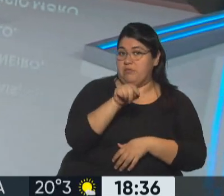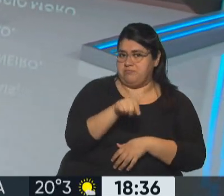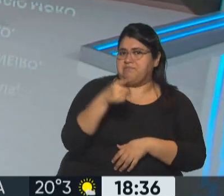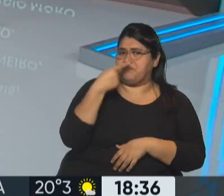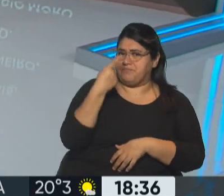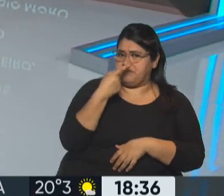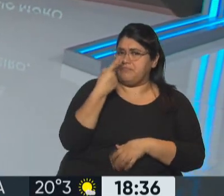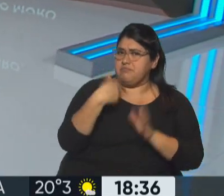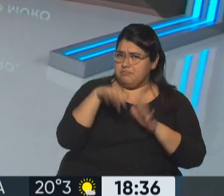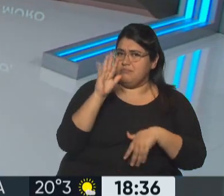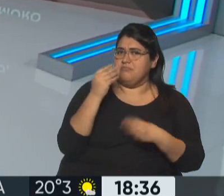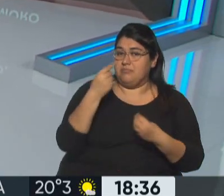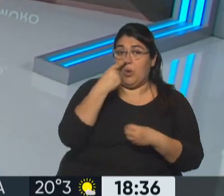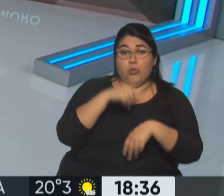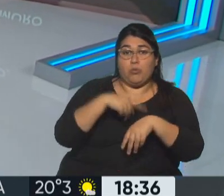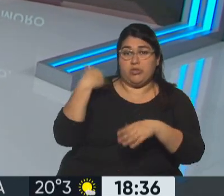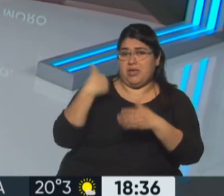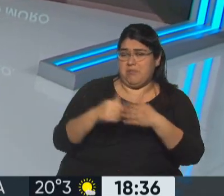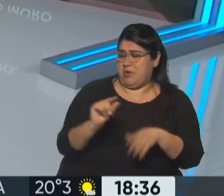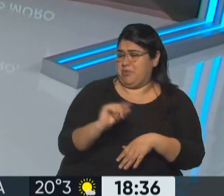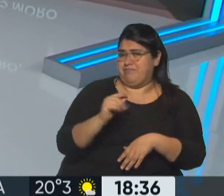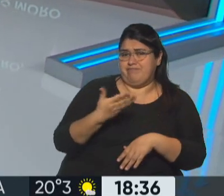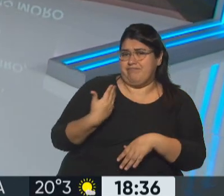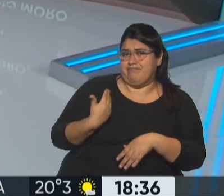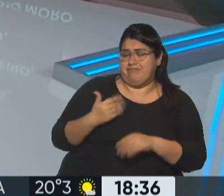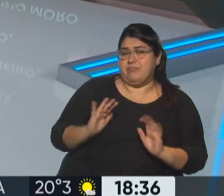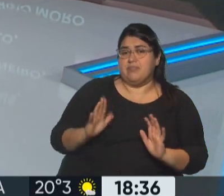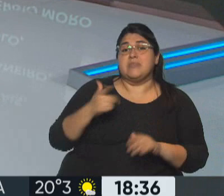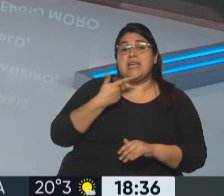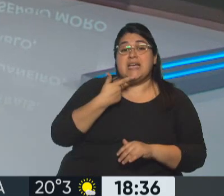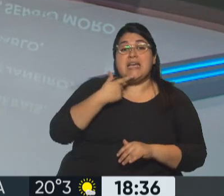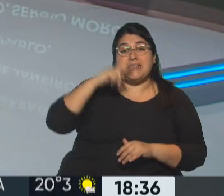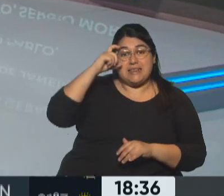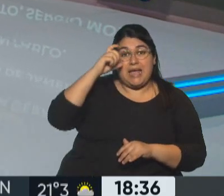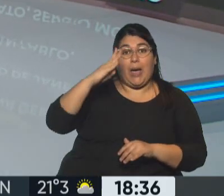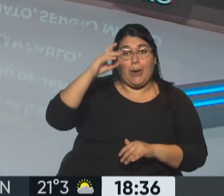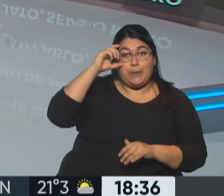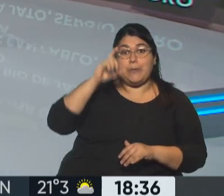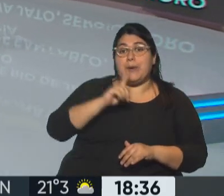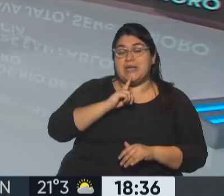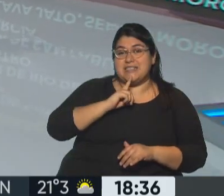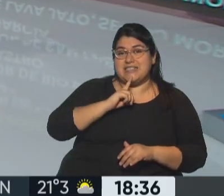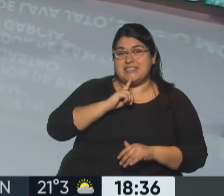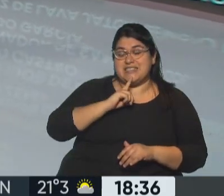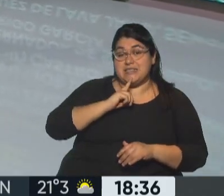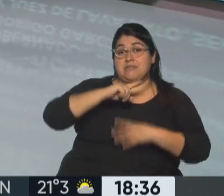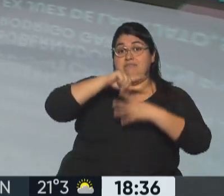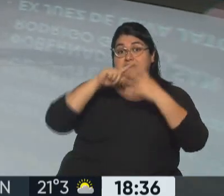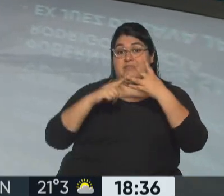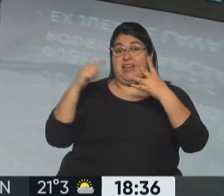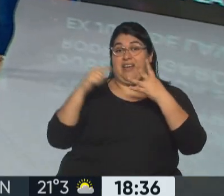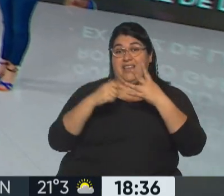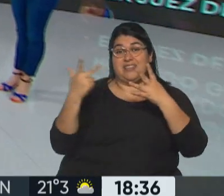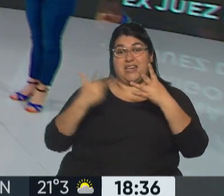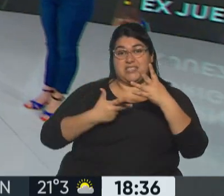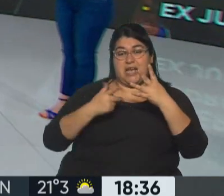interesante porque en las últimas horas, hace apenas unos minutos, Simón Tebet, que es la senadora, que fue quien quedó en tercer lugar,